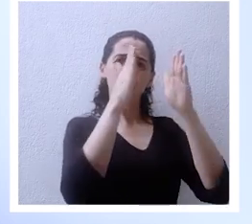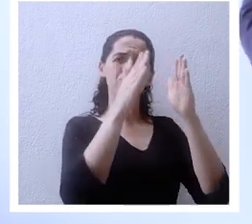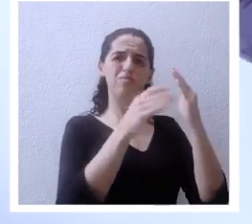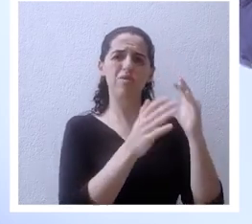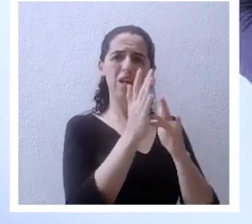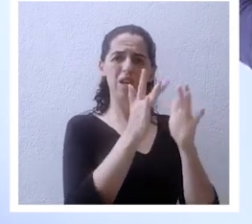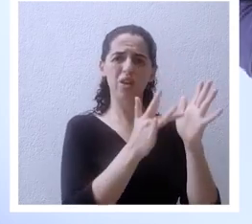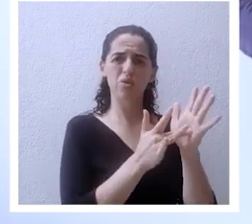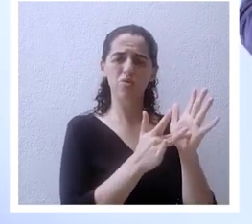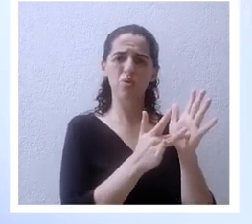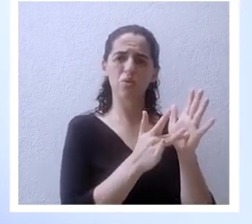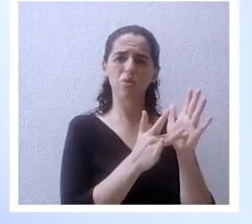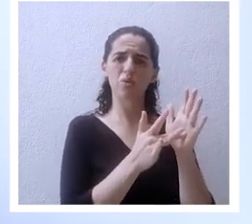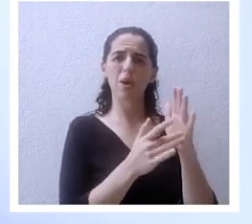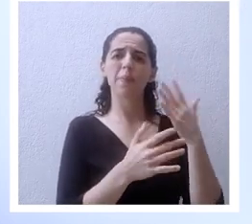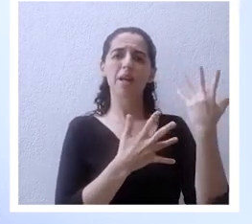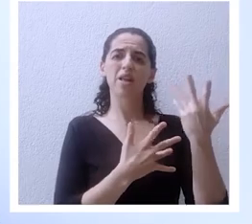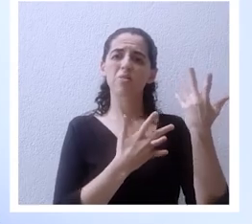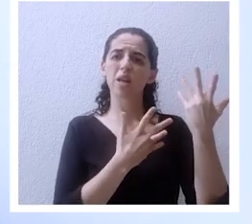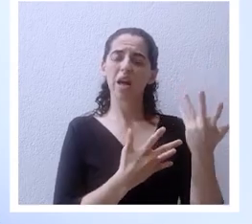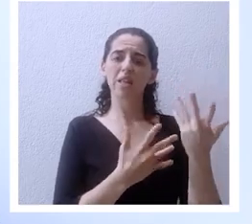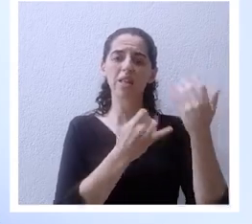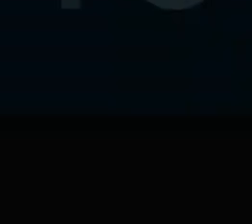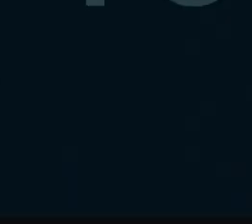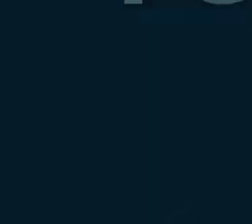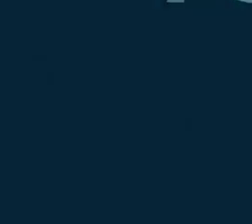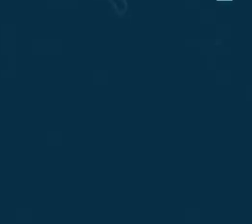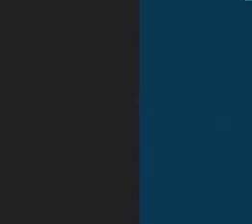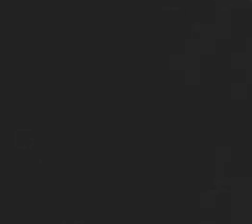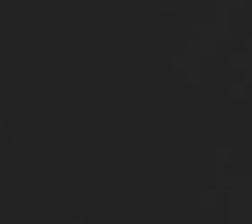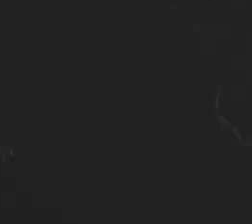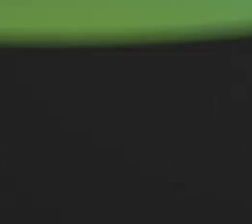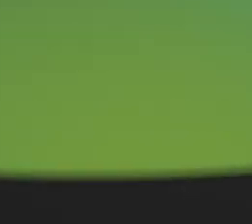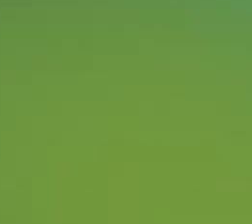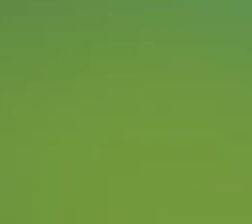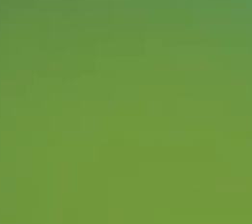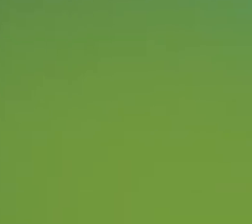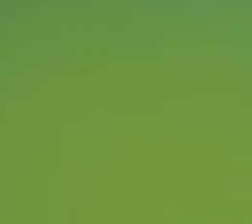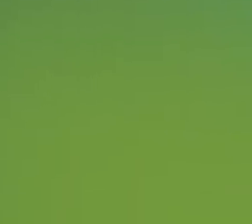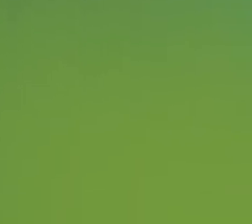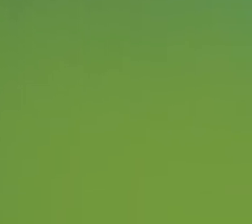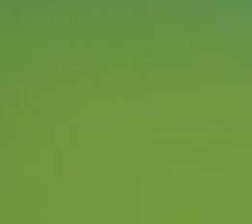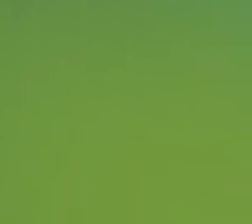mi esperanza mi esperanza está en el regreso del señor Jesucristo no,